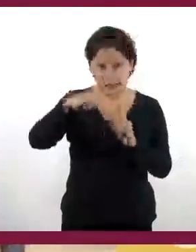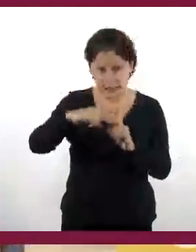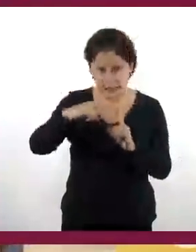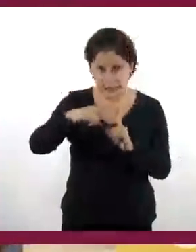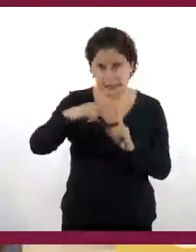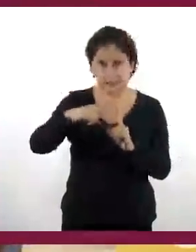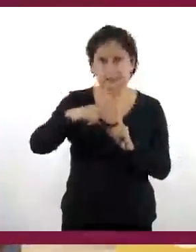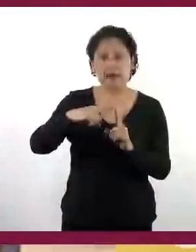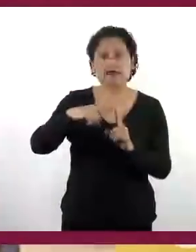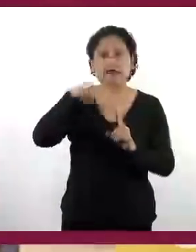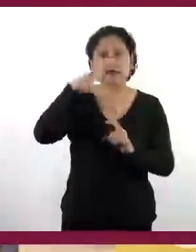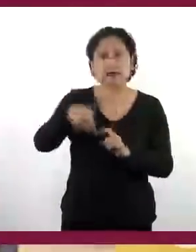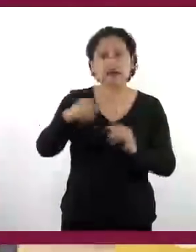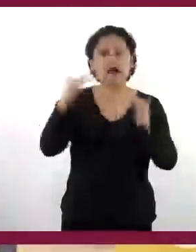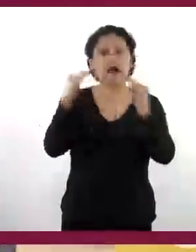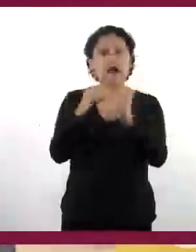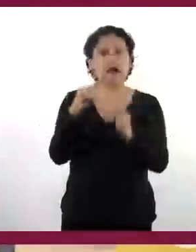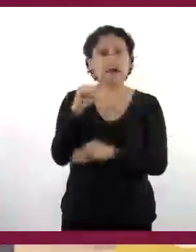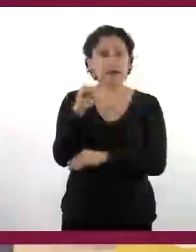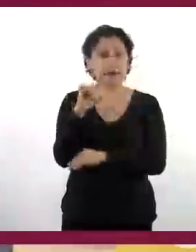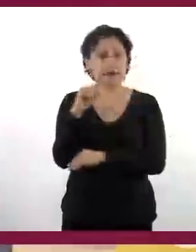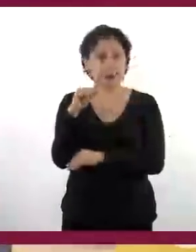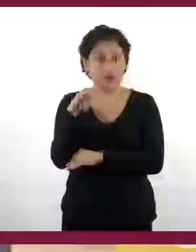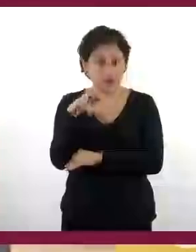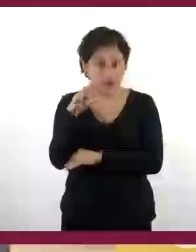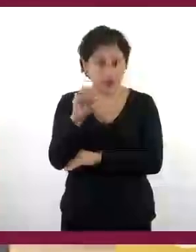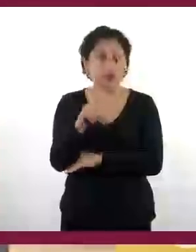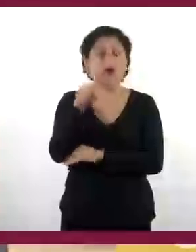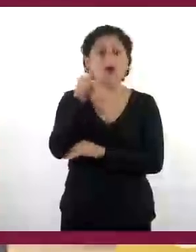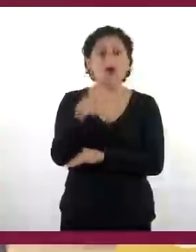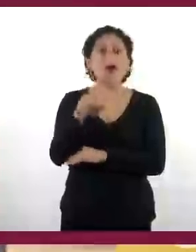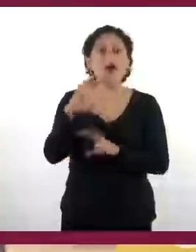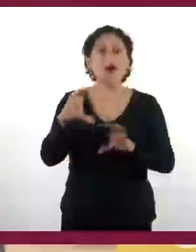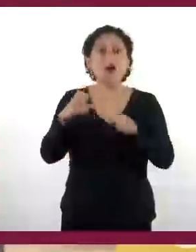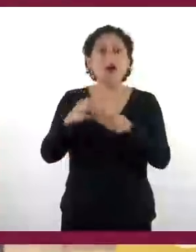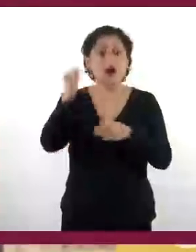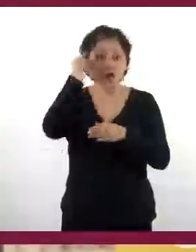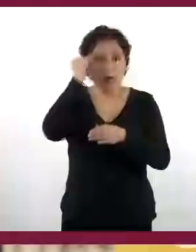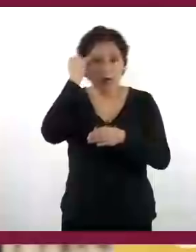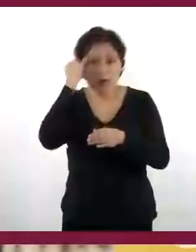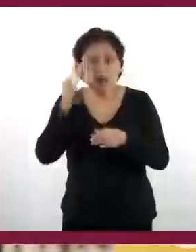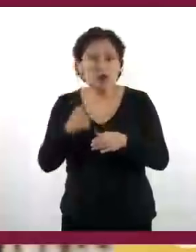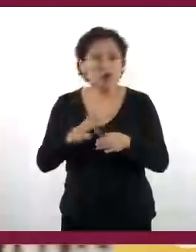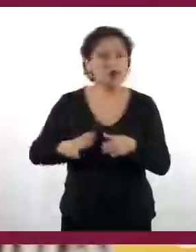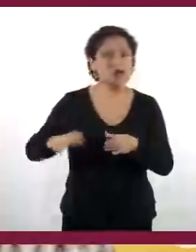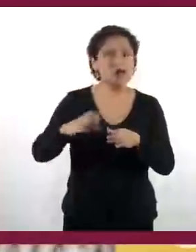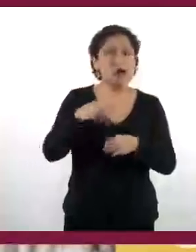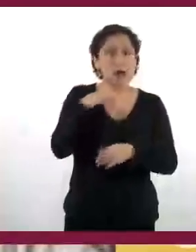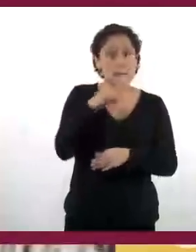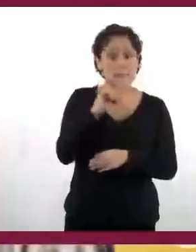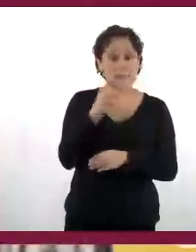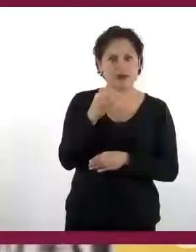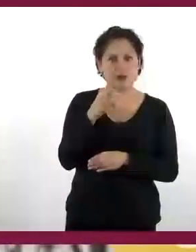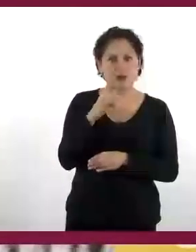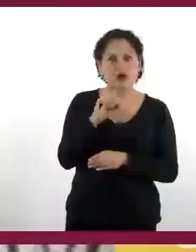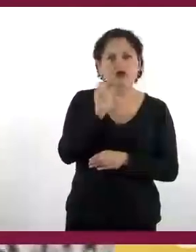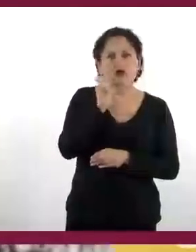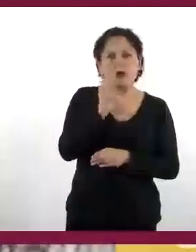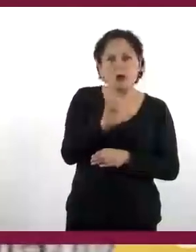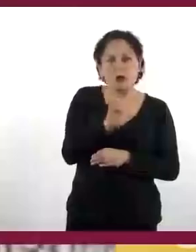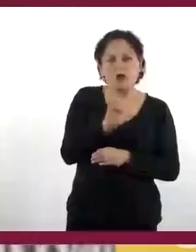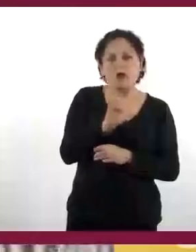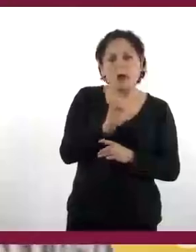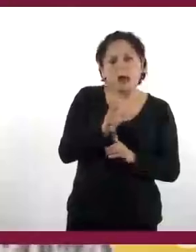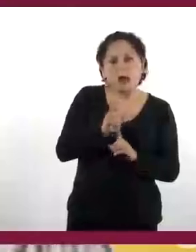casa del misionero, que va a ser el núcleo originario de población indígena. La función del misionero es persuadir, convencer a los indígenas del